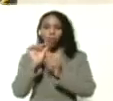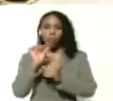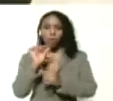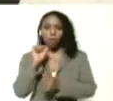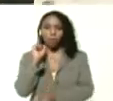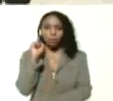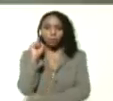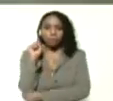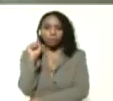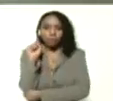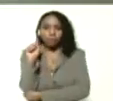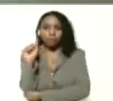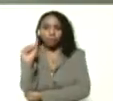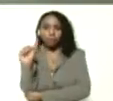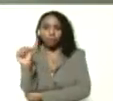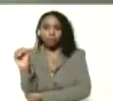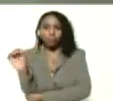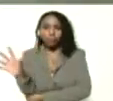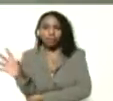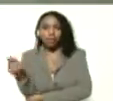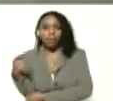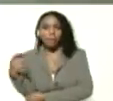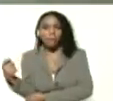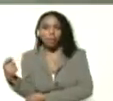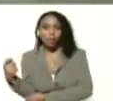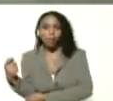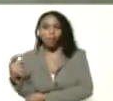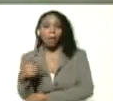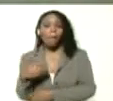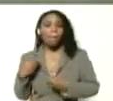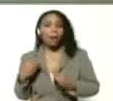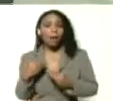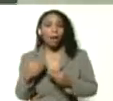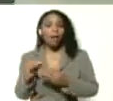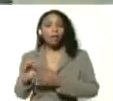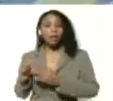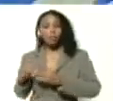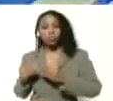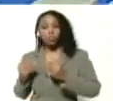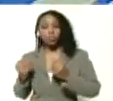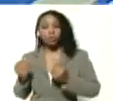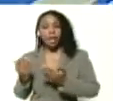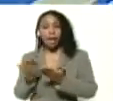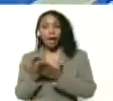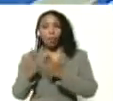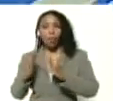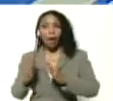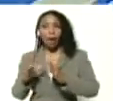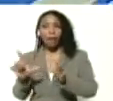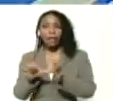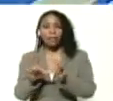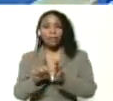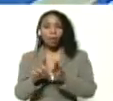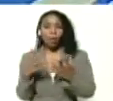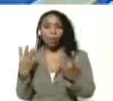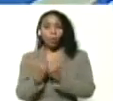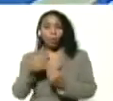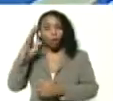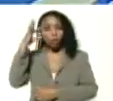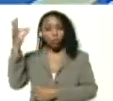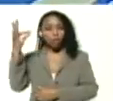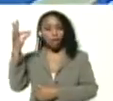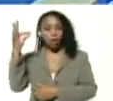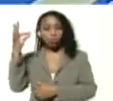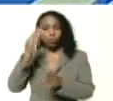el codo y saquemos recursos para recuperar escuelas y liceos junto a los consejos comunales